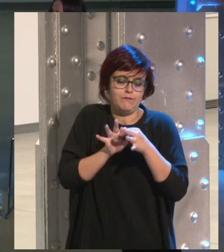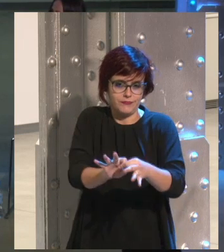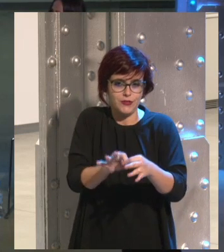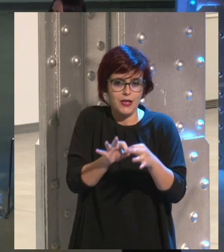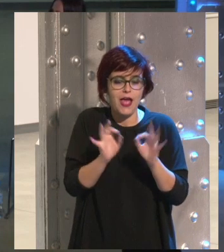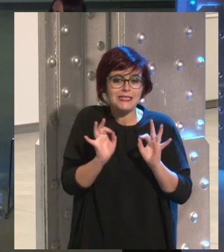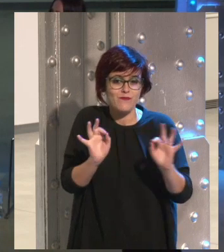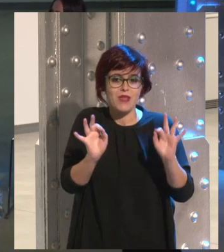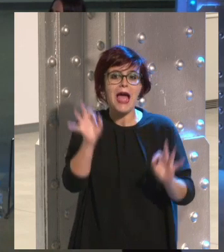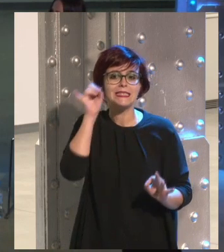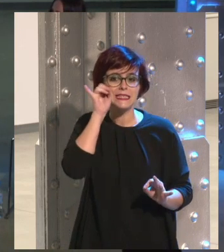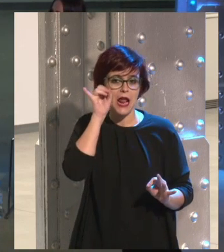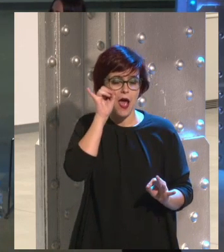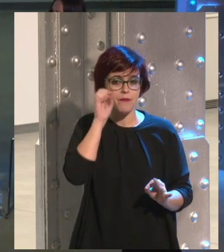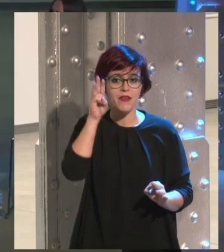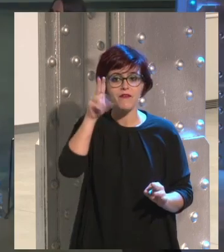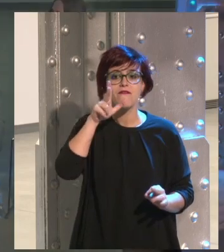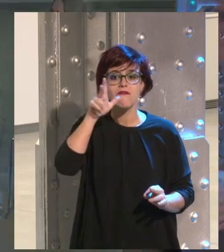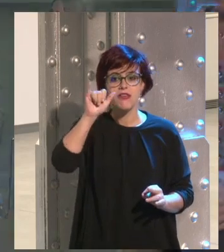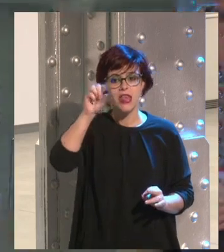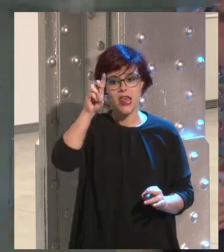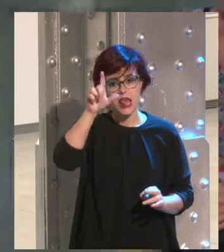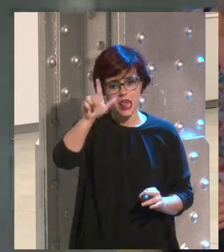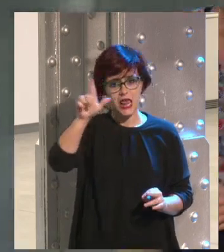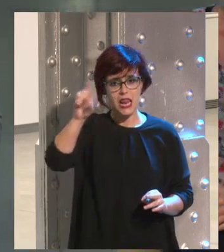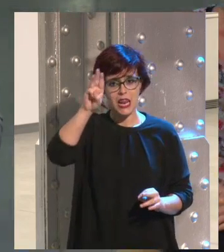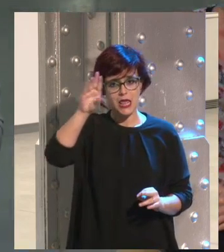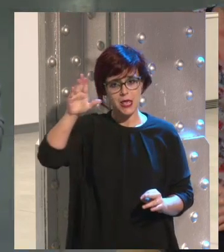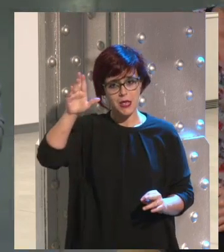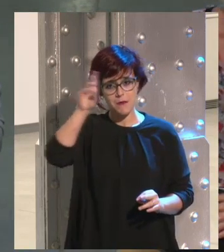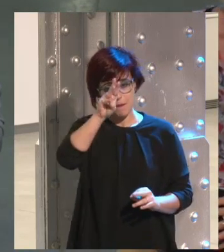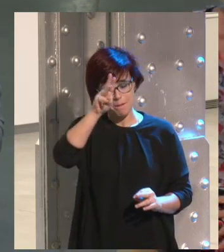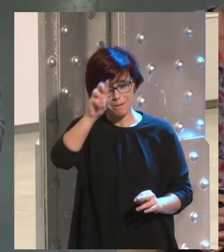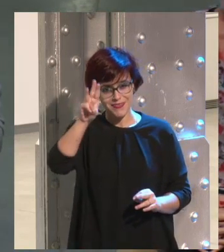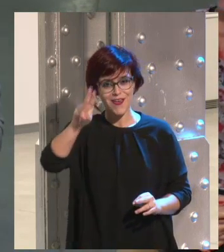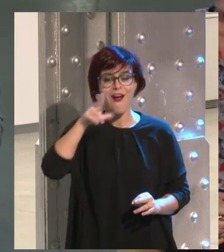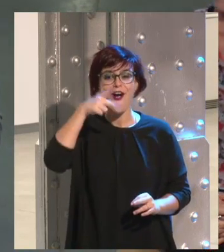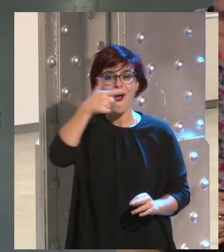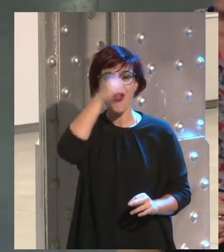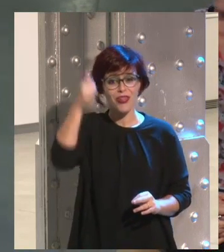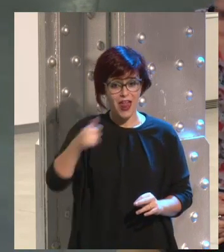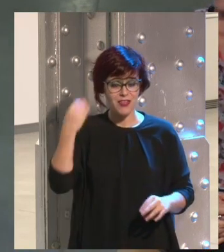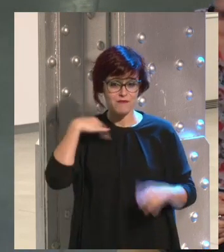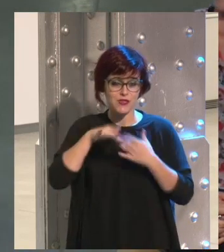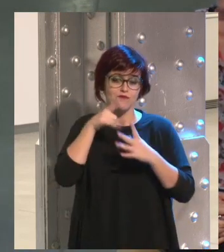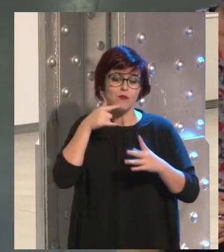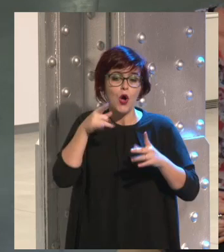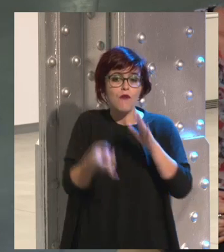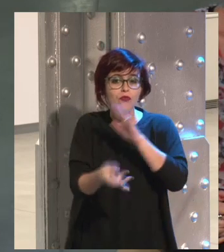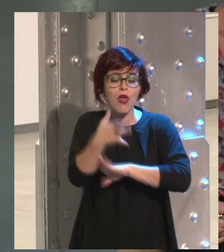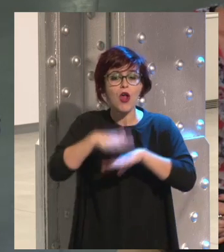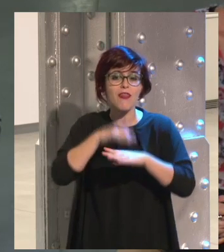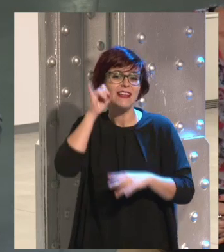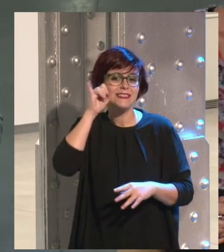concreto, que es Instagram. Se llama Felipe González. Es fundador de Instagrames.com, una red de grupos locales que facilitan el contacto entre